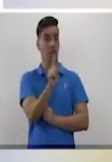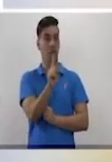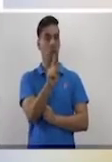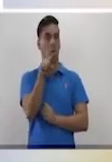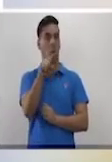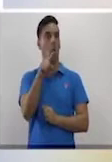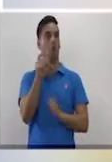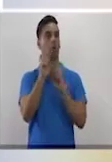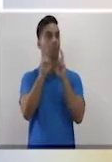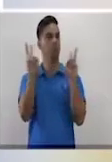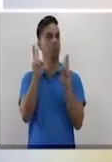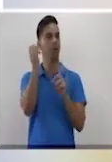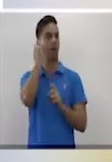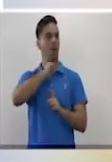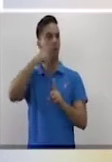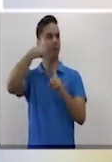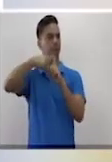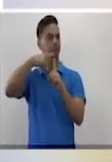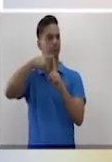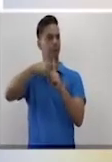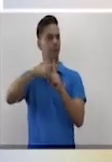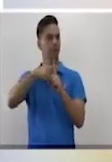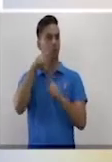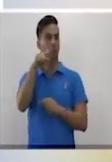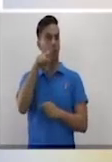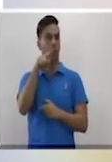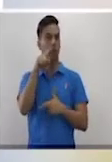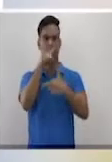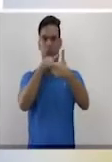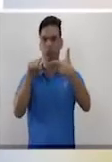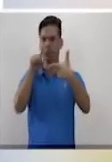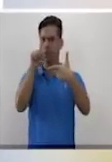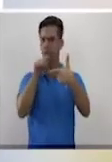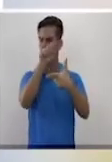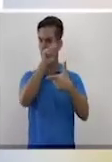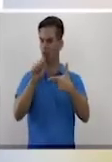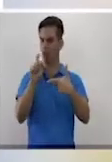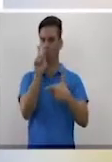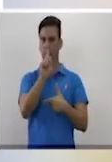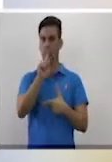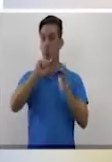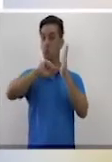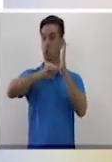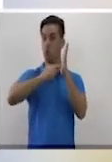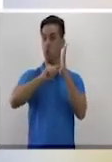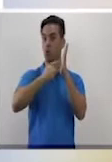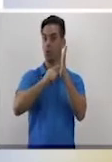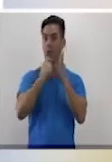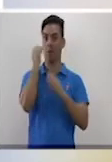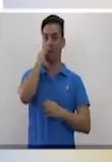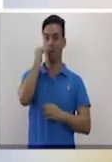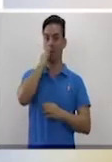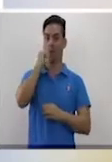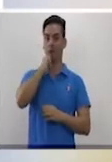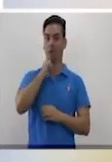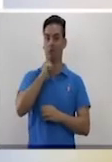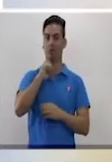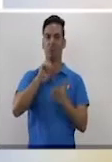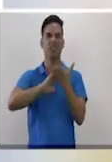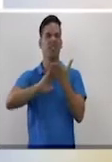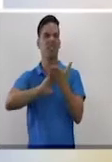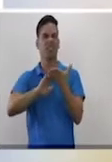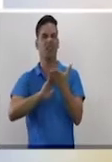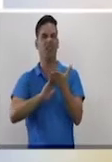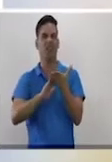suma, no dividas, multiplica y nada será igual. ¿Viste?